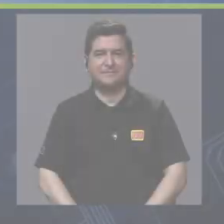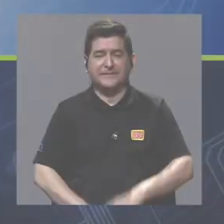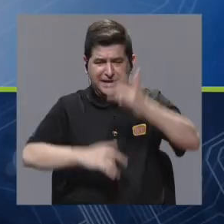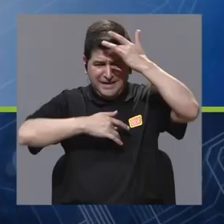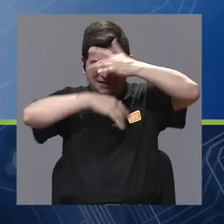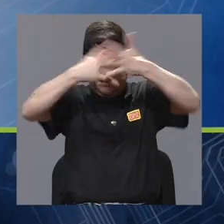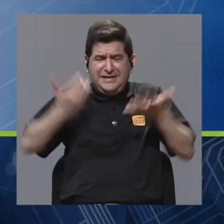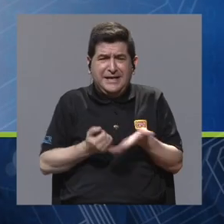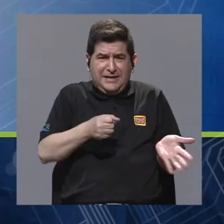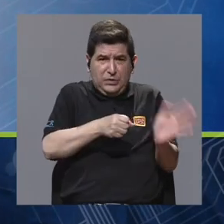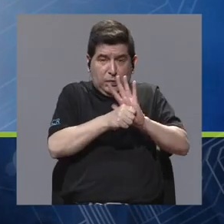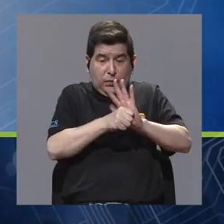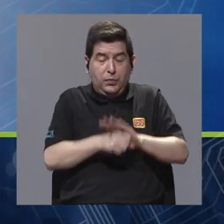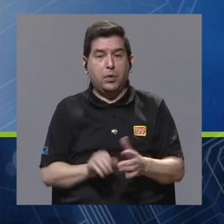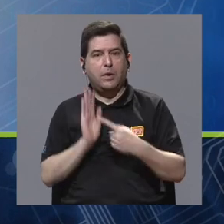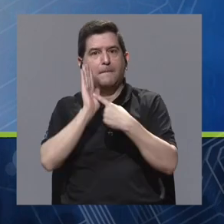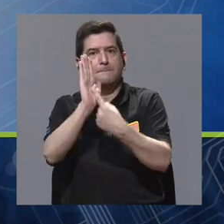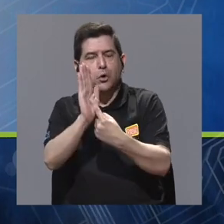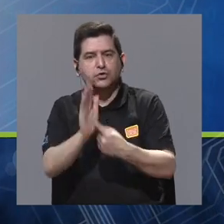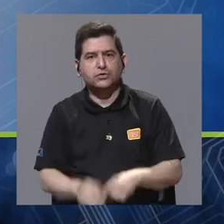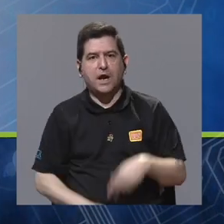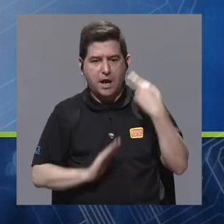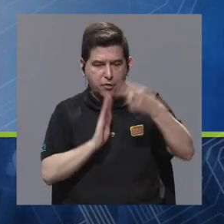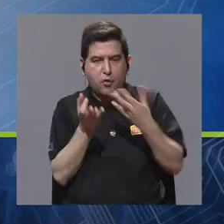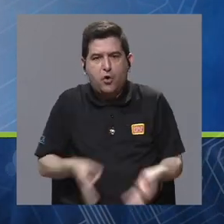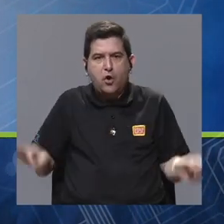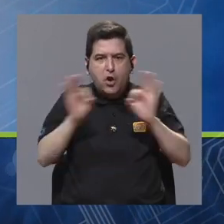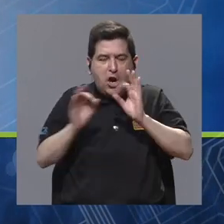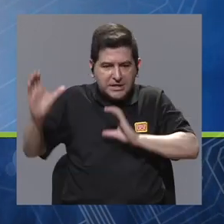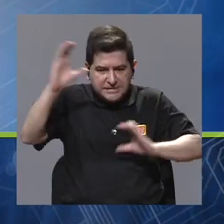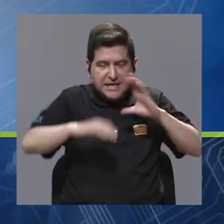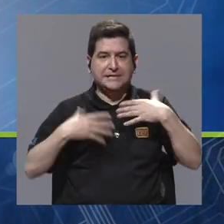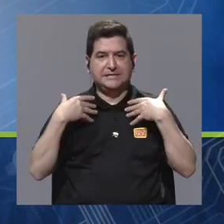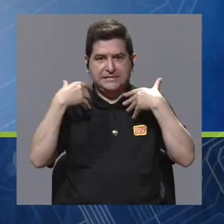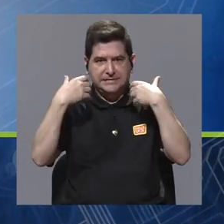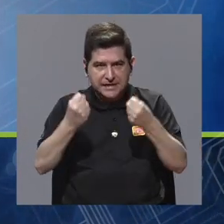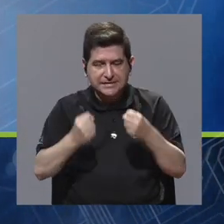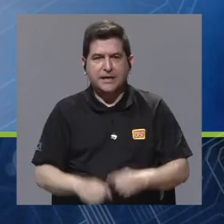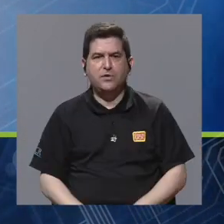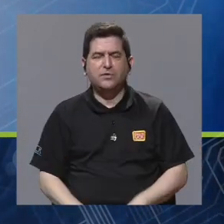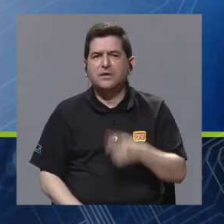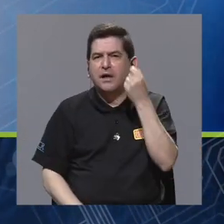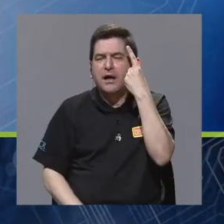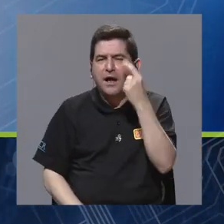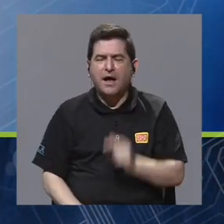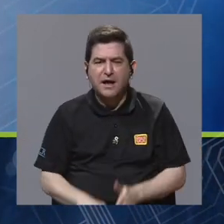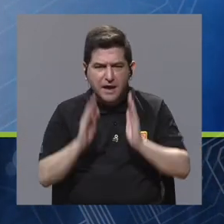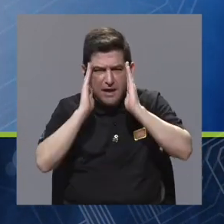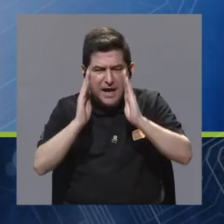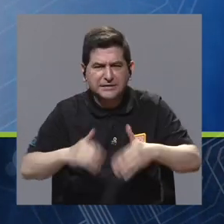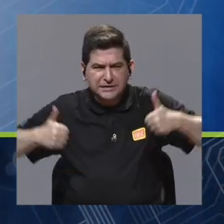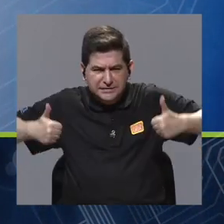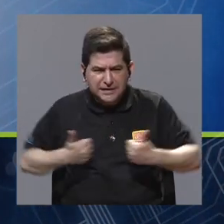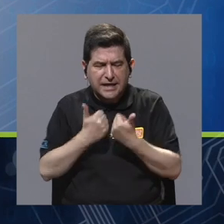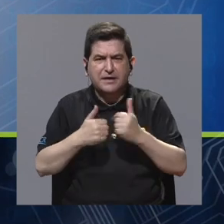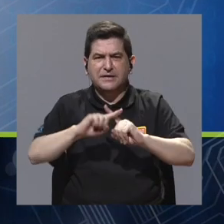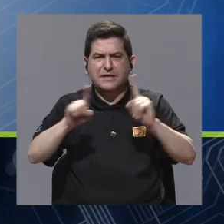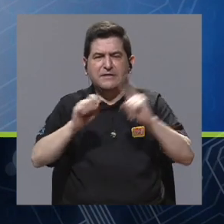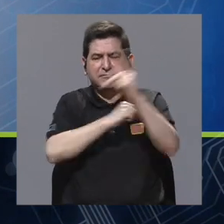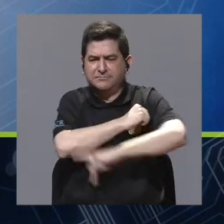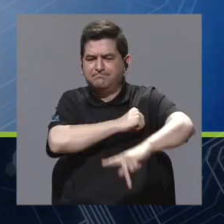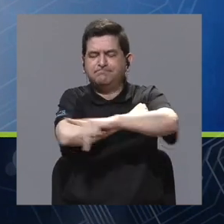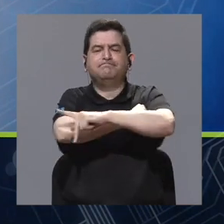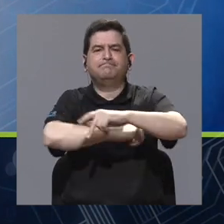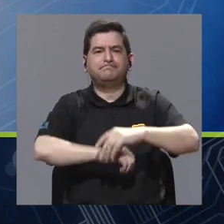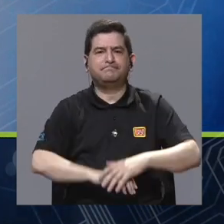La pandemia del coronavirus ha puesto en evidencia el papel clave de la ciencia y la salud para entender y abortar desafíos